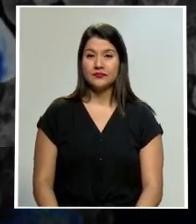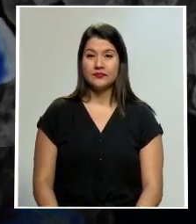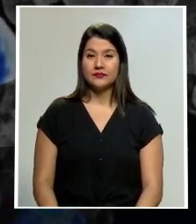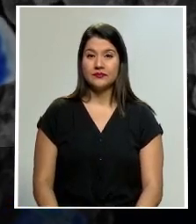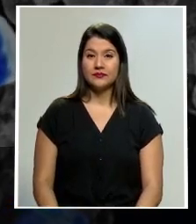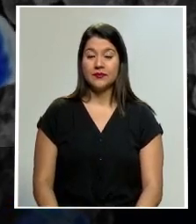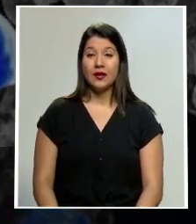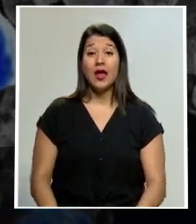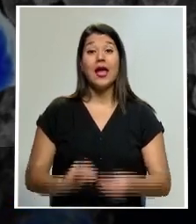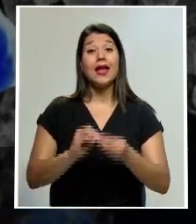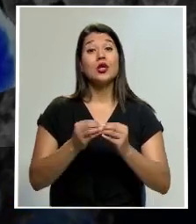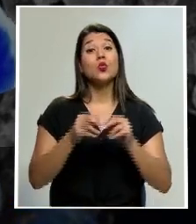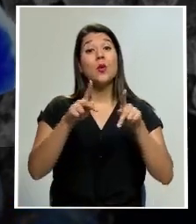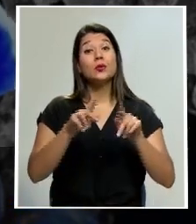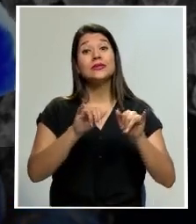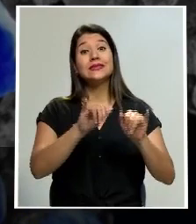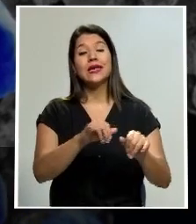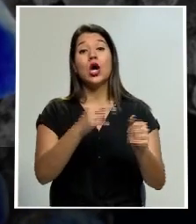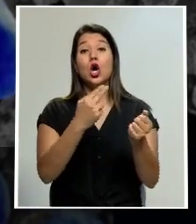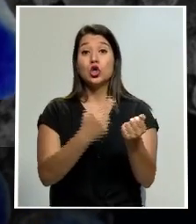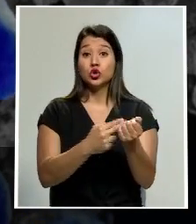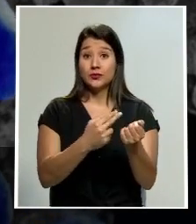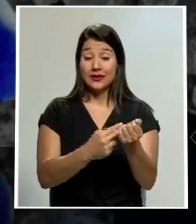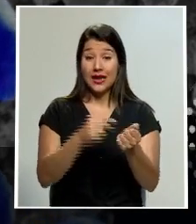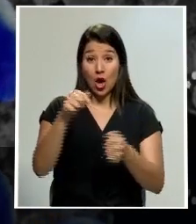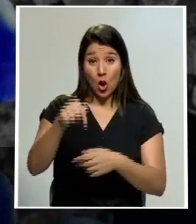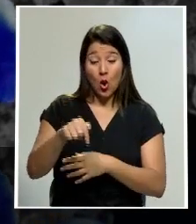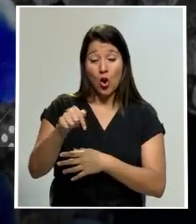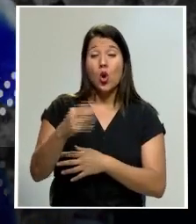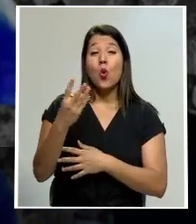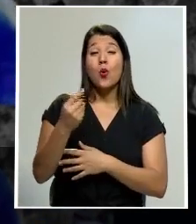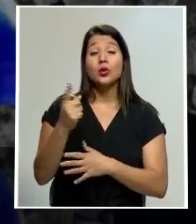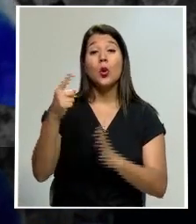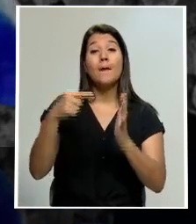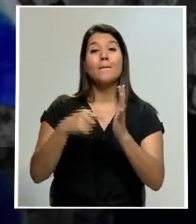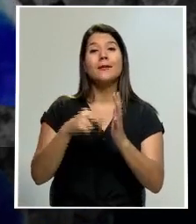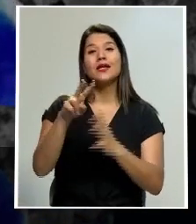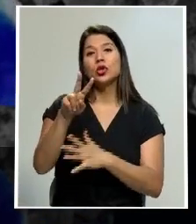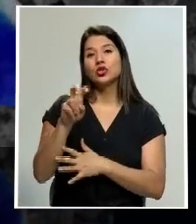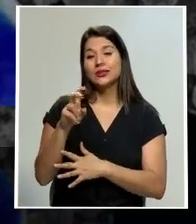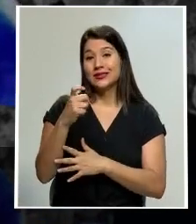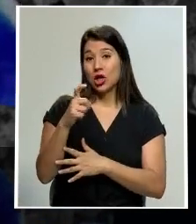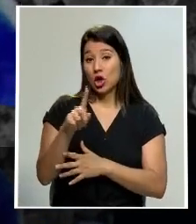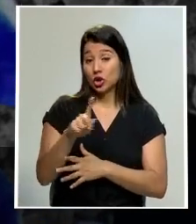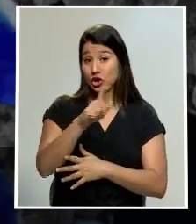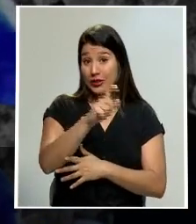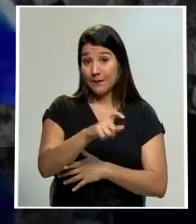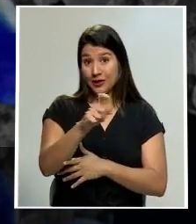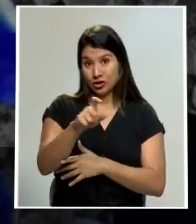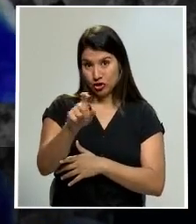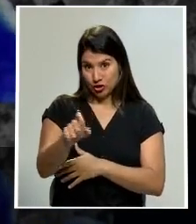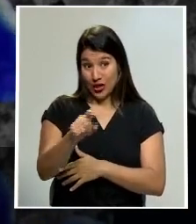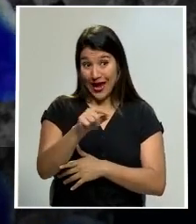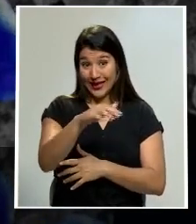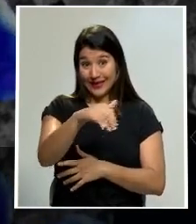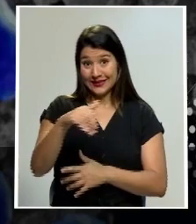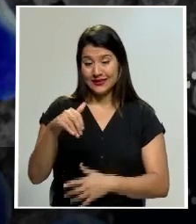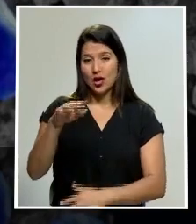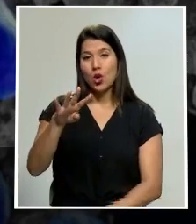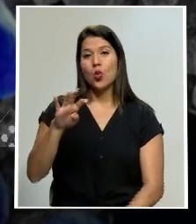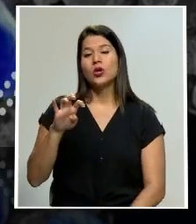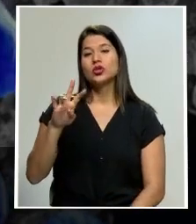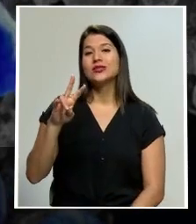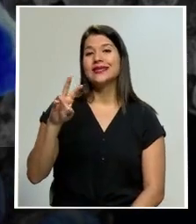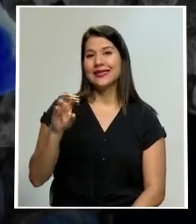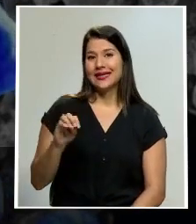la cifra de hospitalizados para este día es de 1.211 personas internadas de las cuales 470